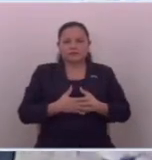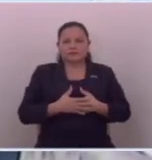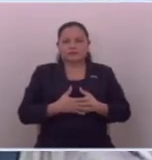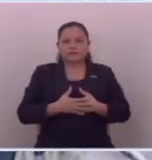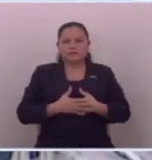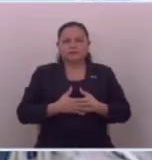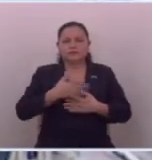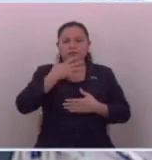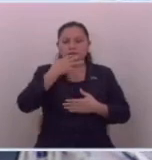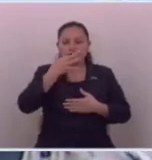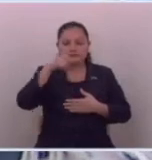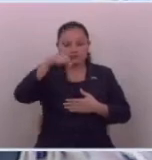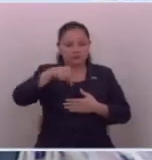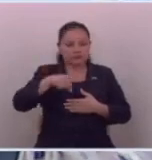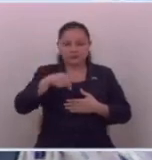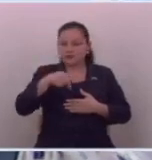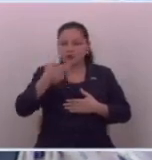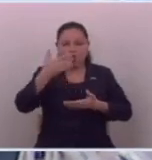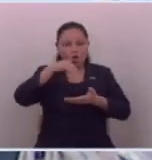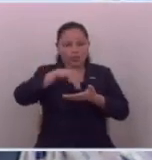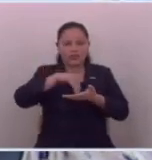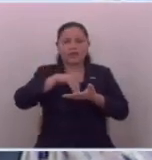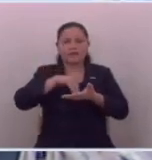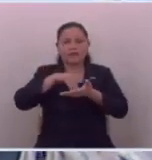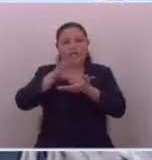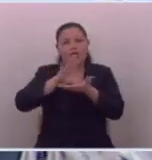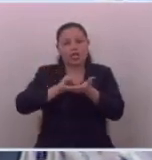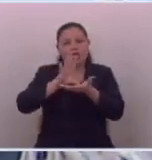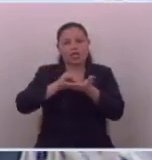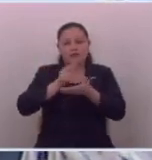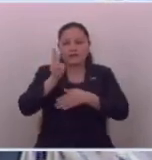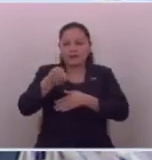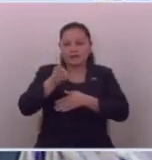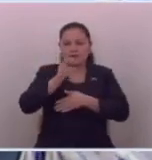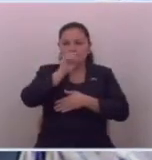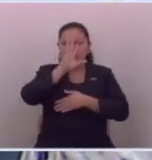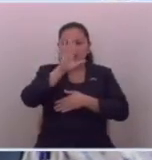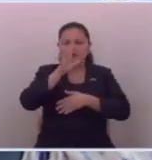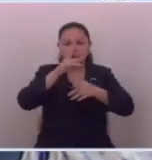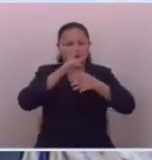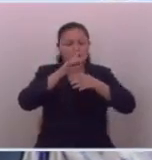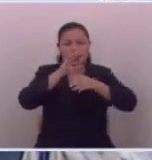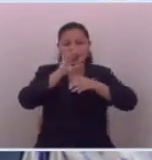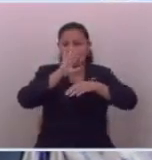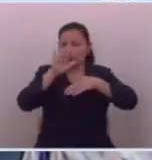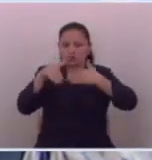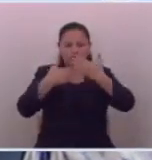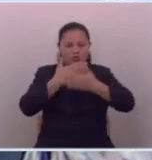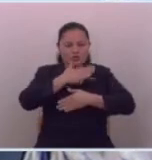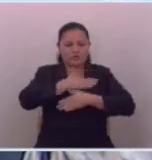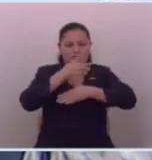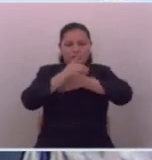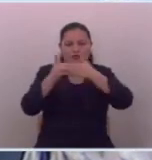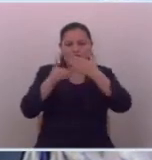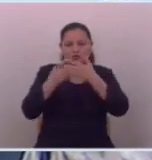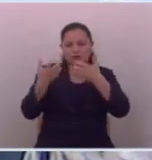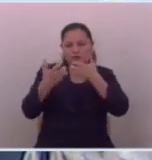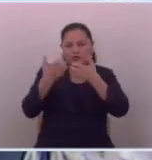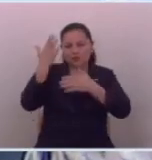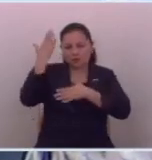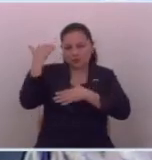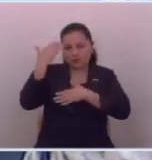realmente no voy a repetir ya mucho de lo que han señalado mis compañeras diputadas que me han